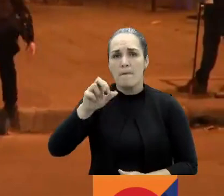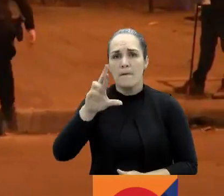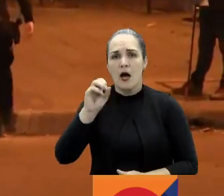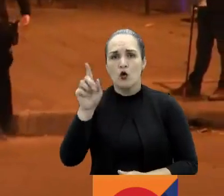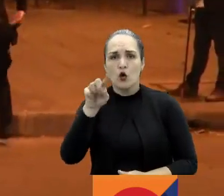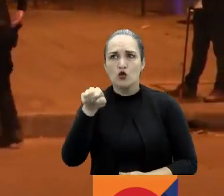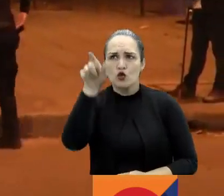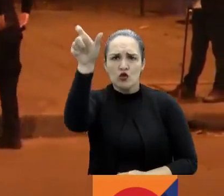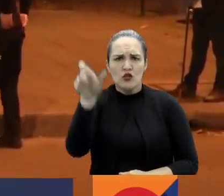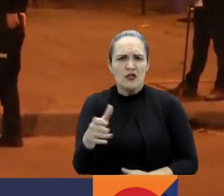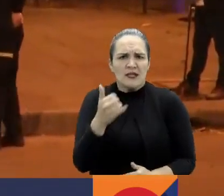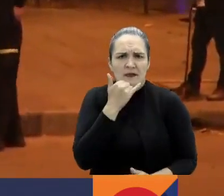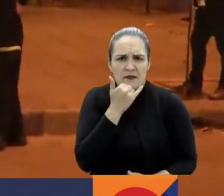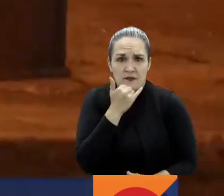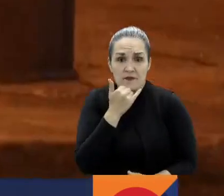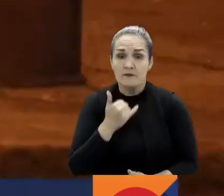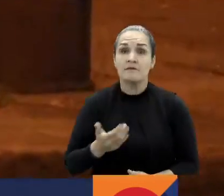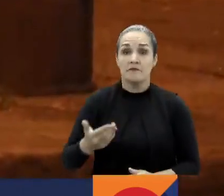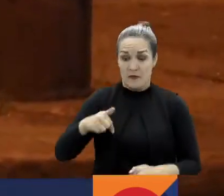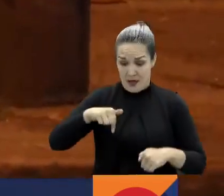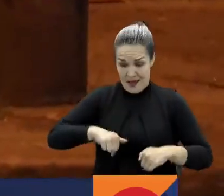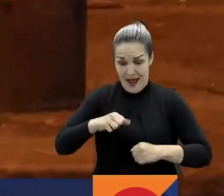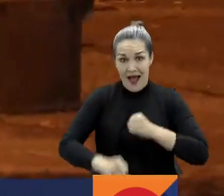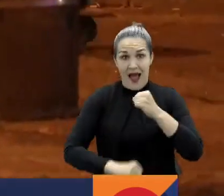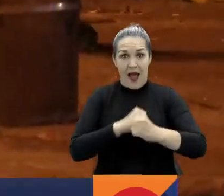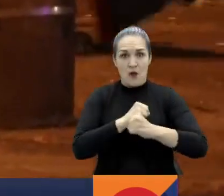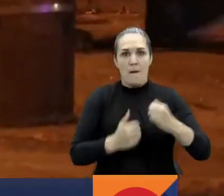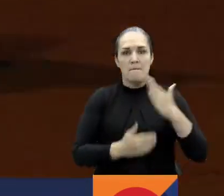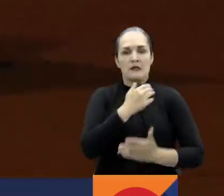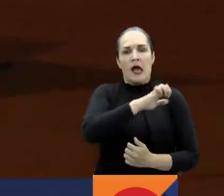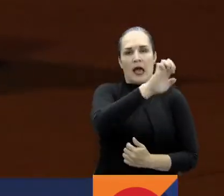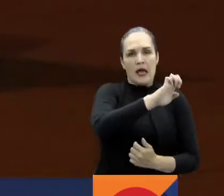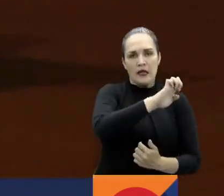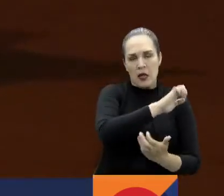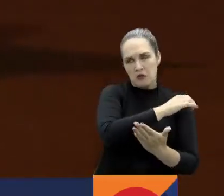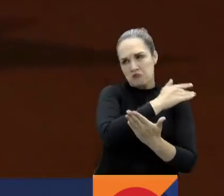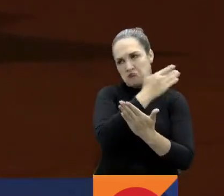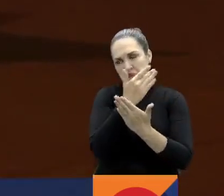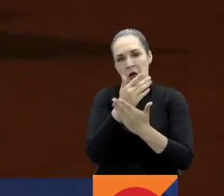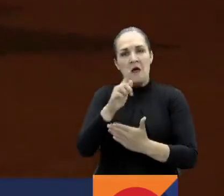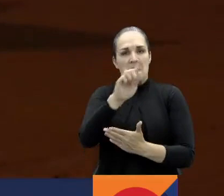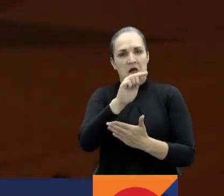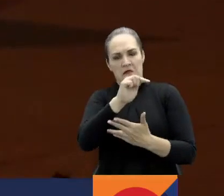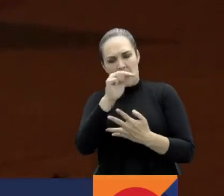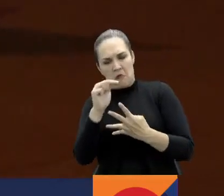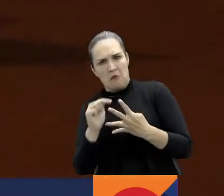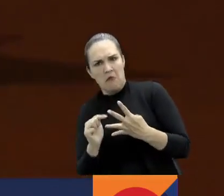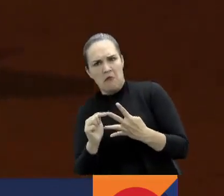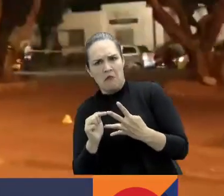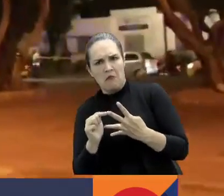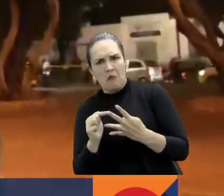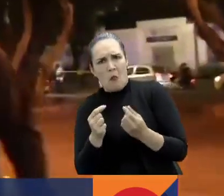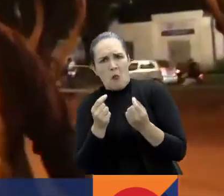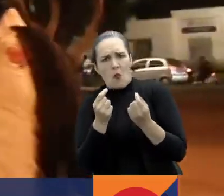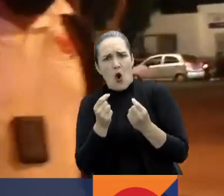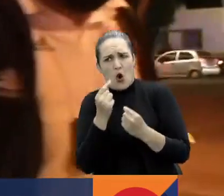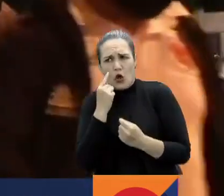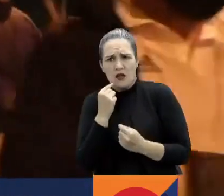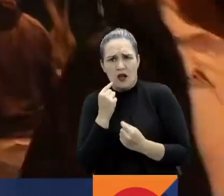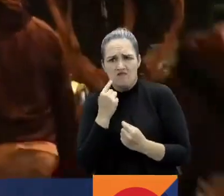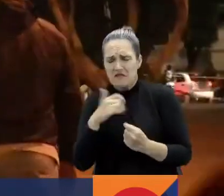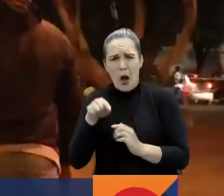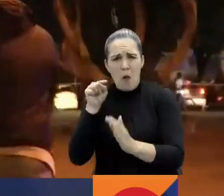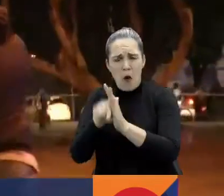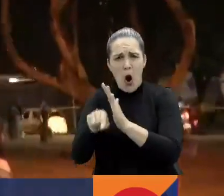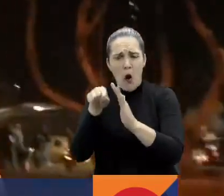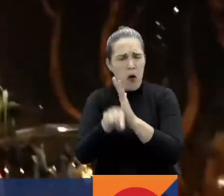No han pasado 45 días del 2023 y Colombia ya cuenta con 15 masacres, lo que se traduce en una cada tres días y que